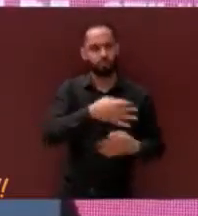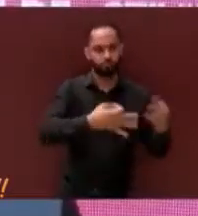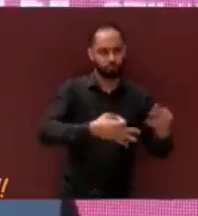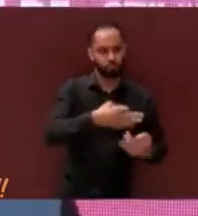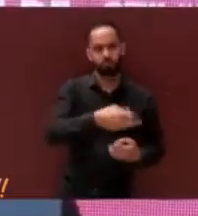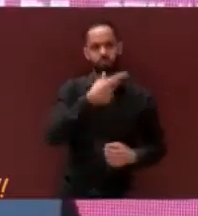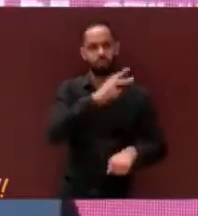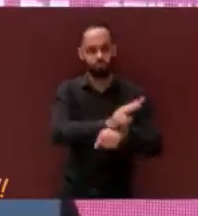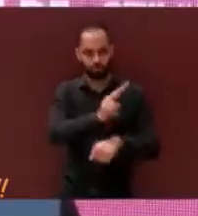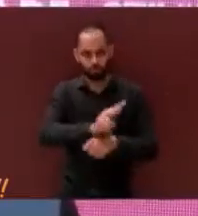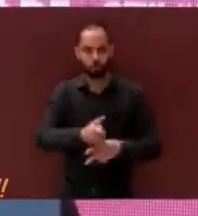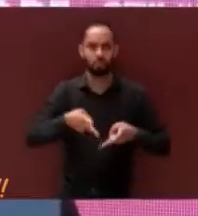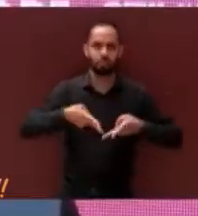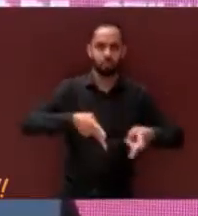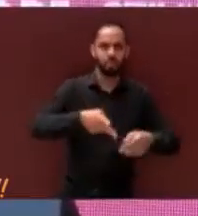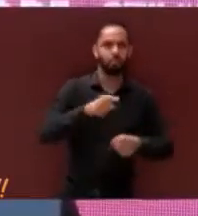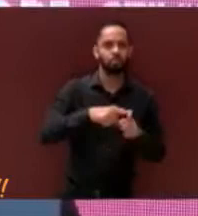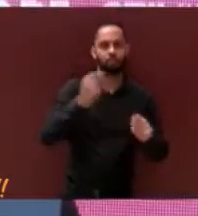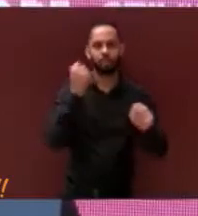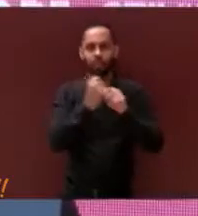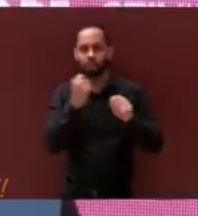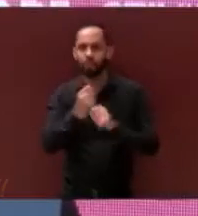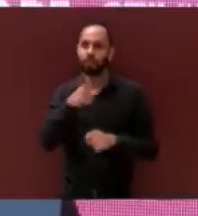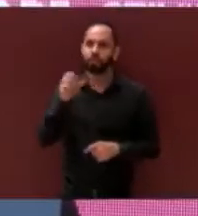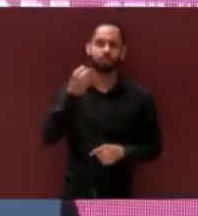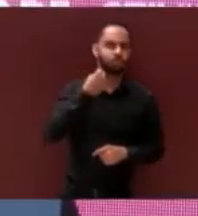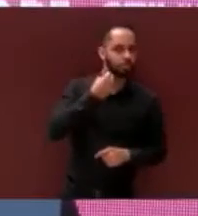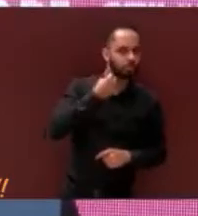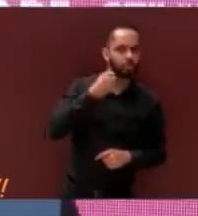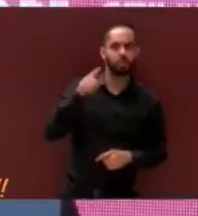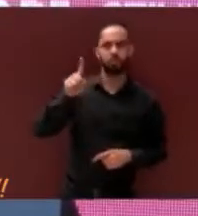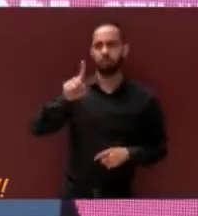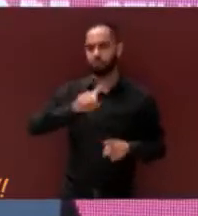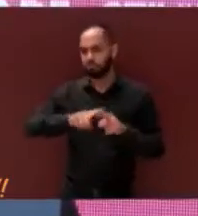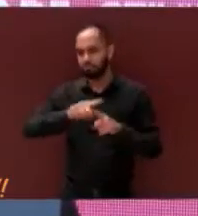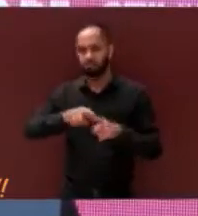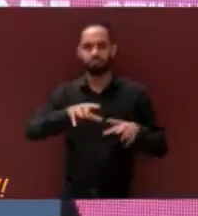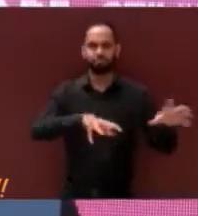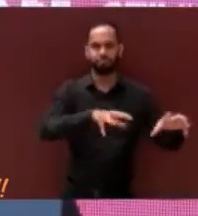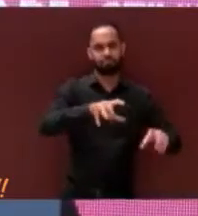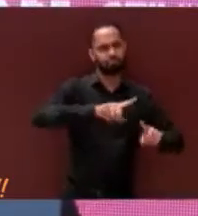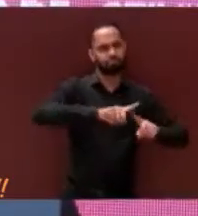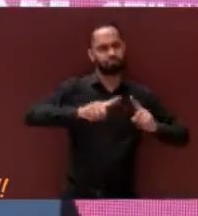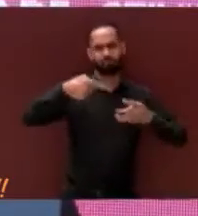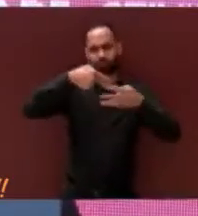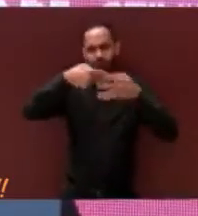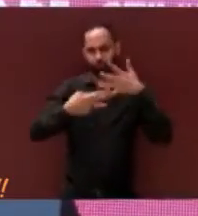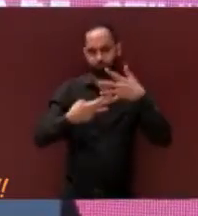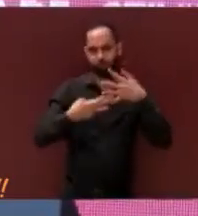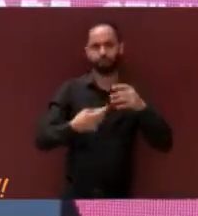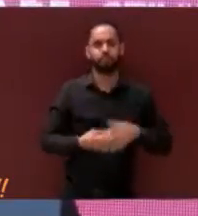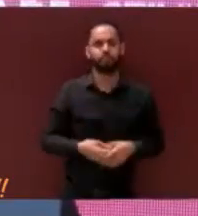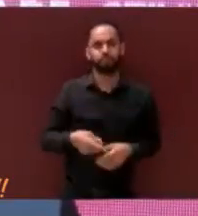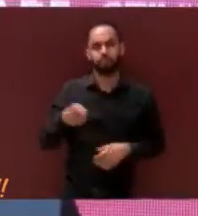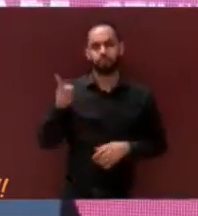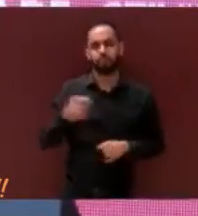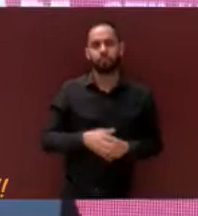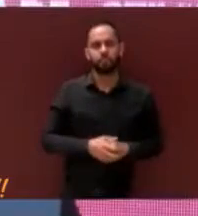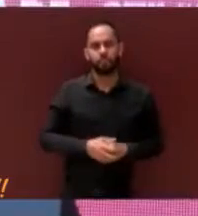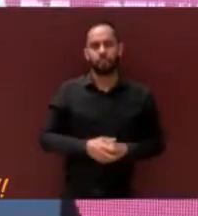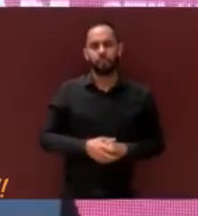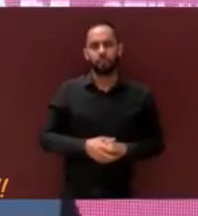inspectores de vialidad y transportes, celadores de estancias municipales, entre otros. Observando de cerca su